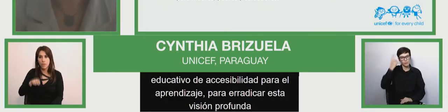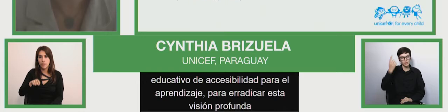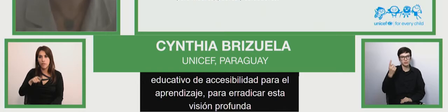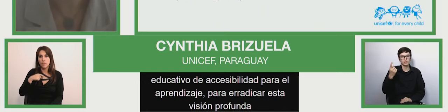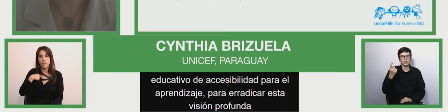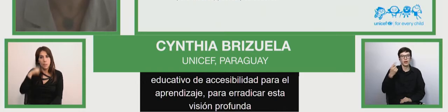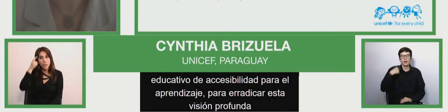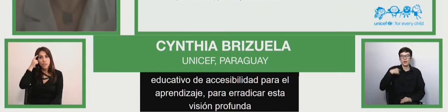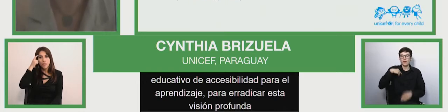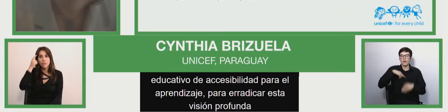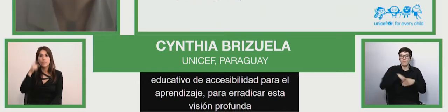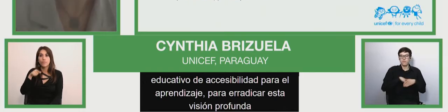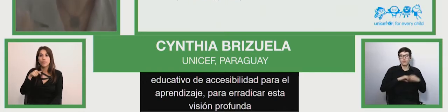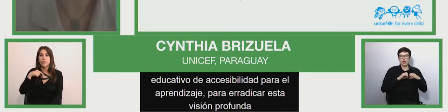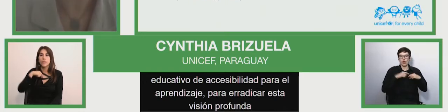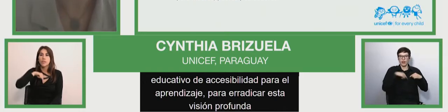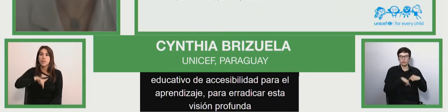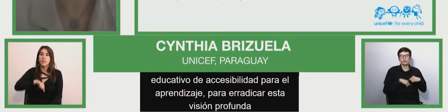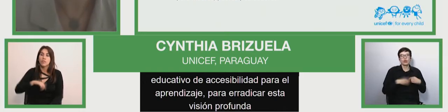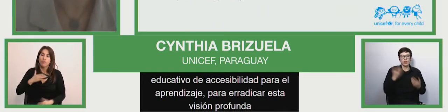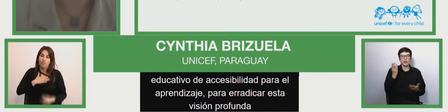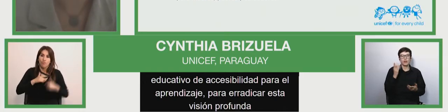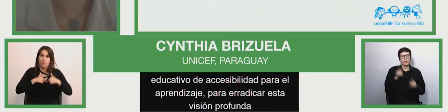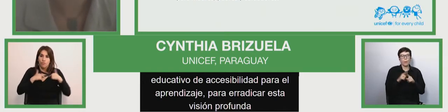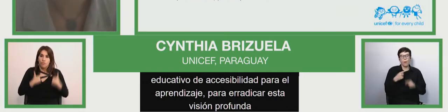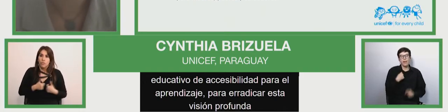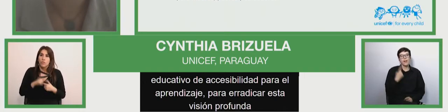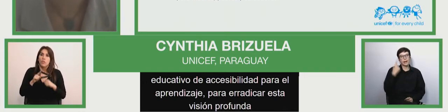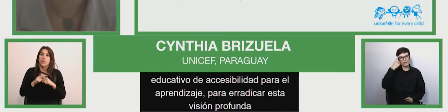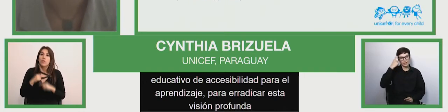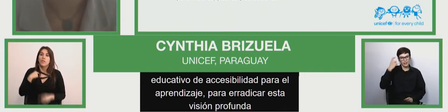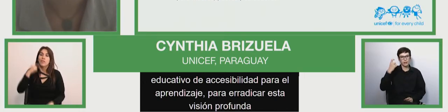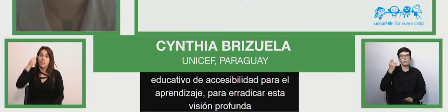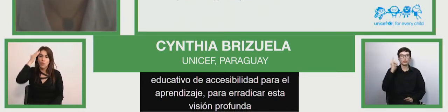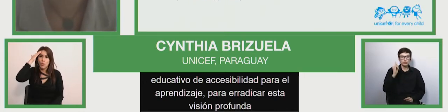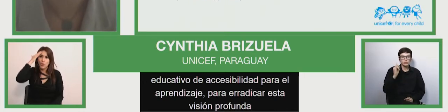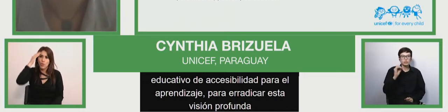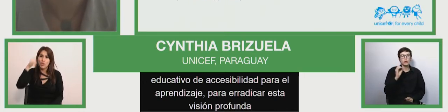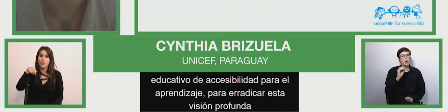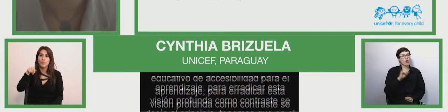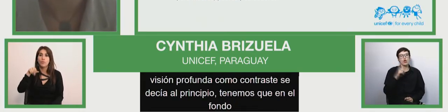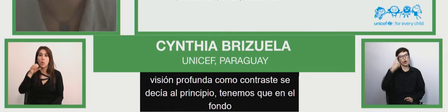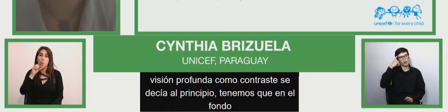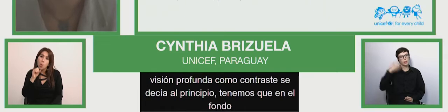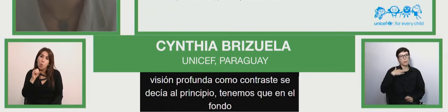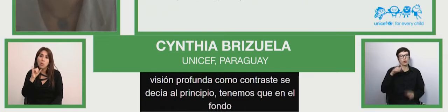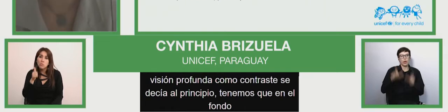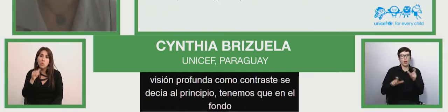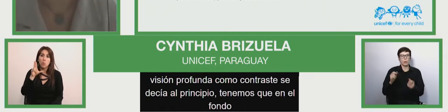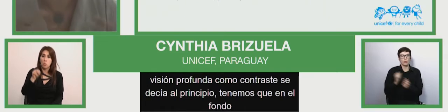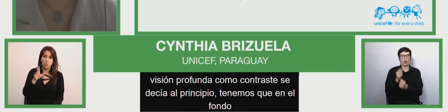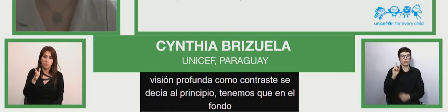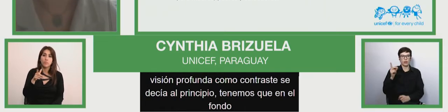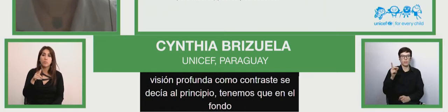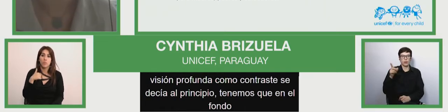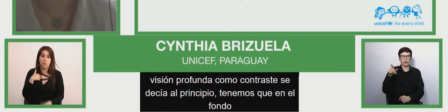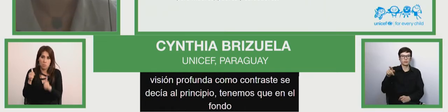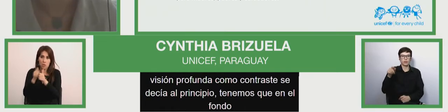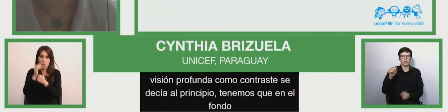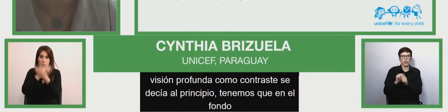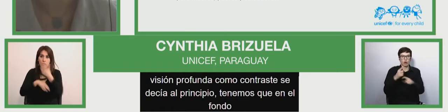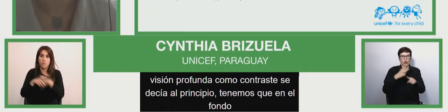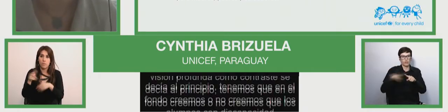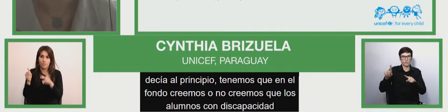fondo, en el fondo, ¿de verdad creemos o no creemos que los alumnos con discapacidades, con una diferencia